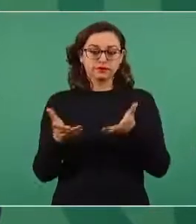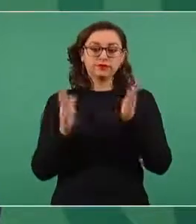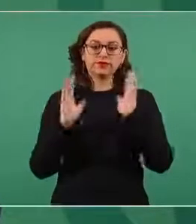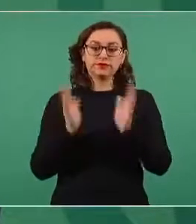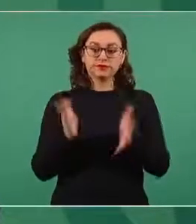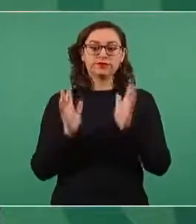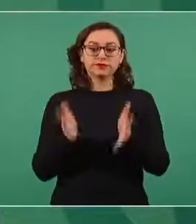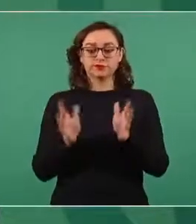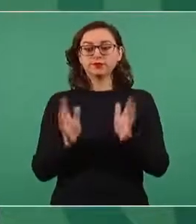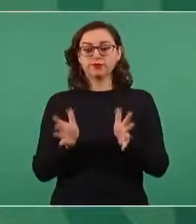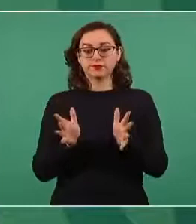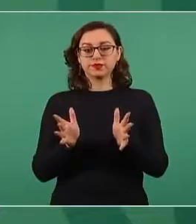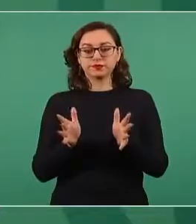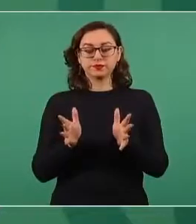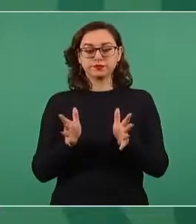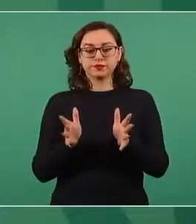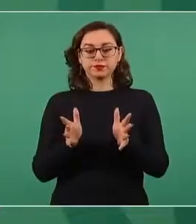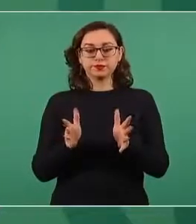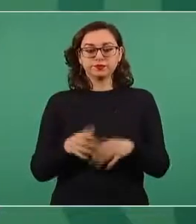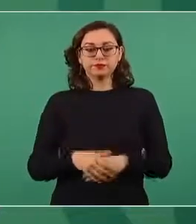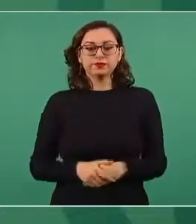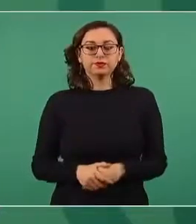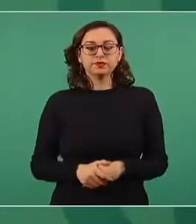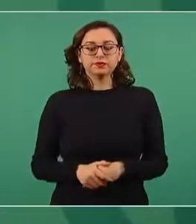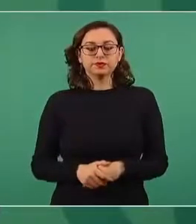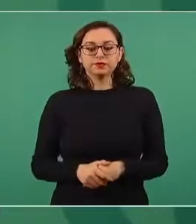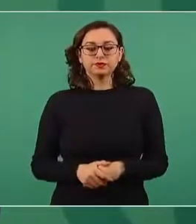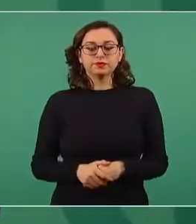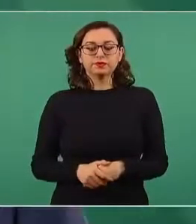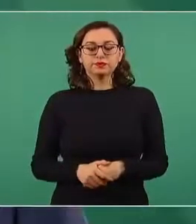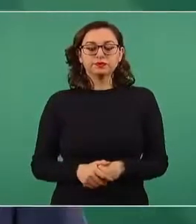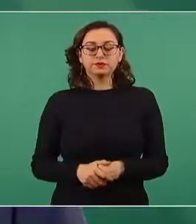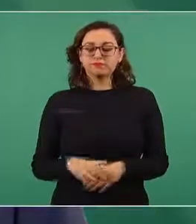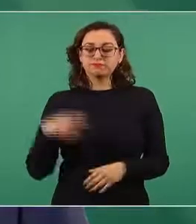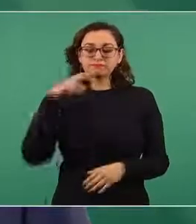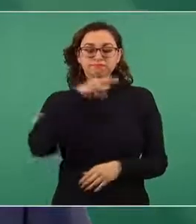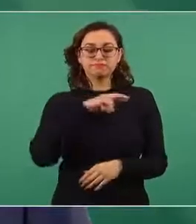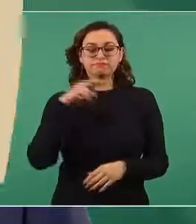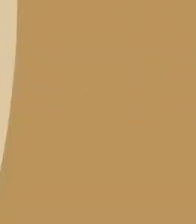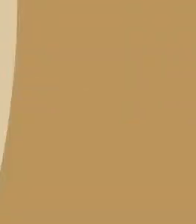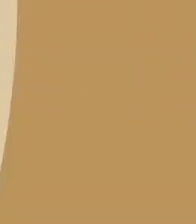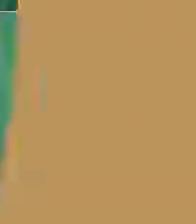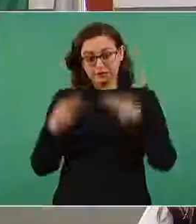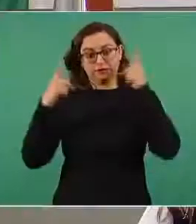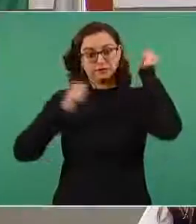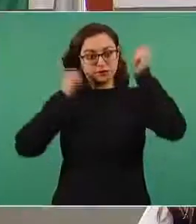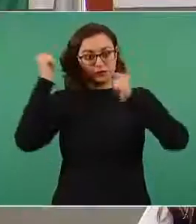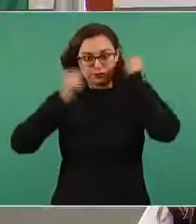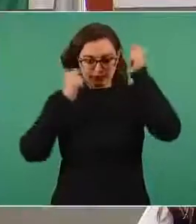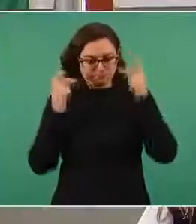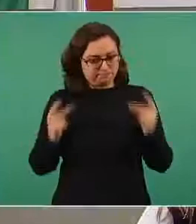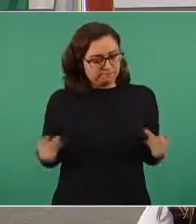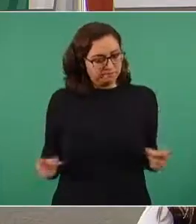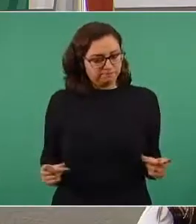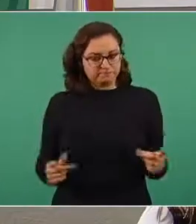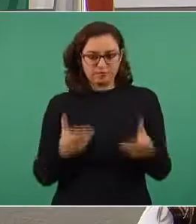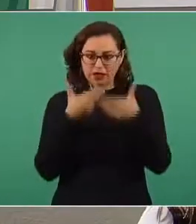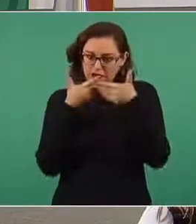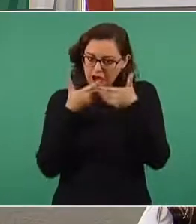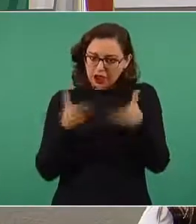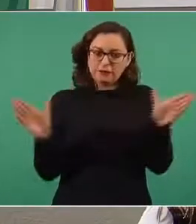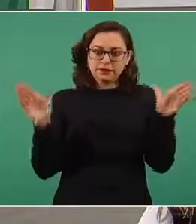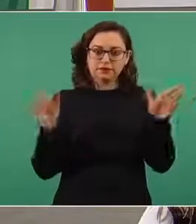la frontera norte lo más pronto posible. El canciller Marcelo Ebrard